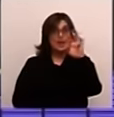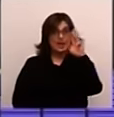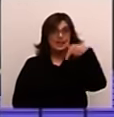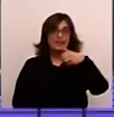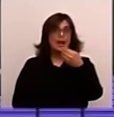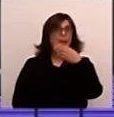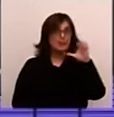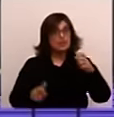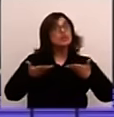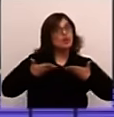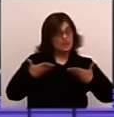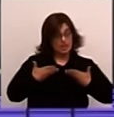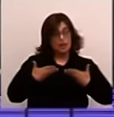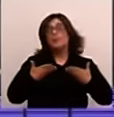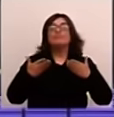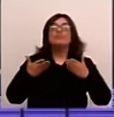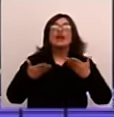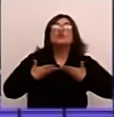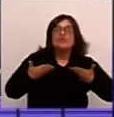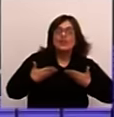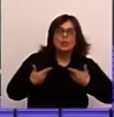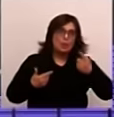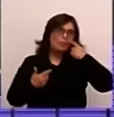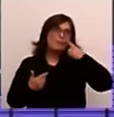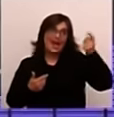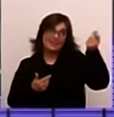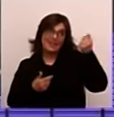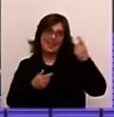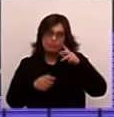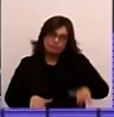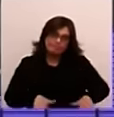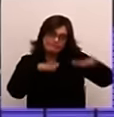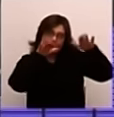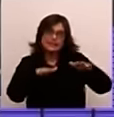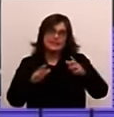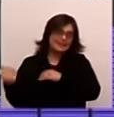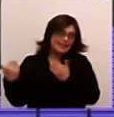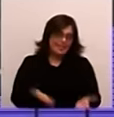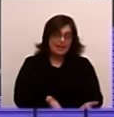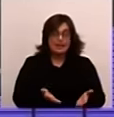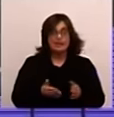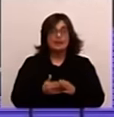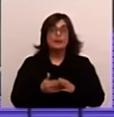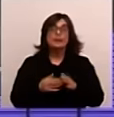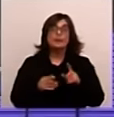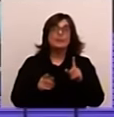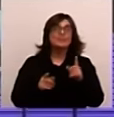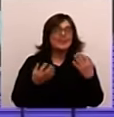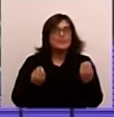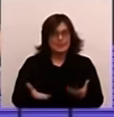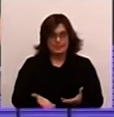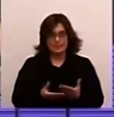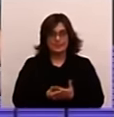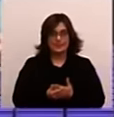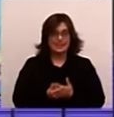porque era su sobrino pero lo crió sus padres. Es algo muy de la época, se lo entregaron. No, el tema es el siguiente, básicamente...